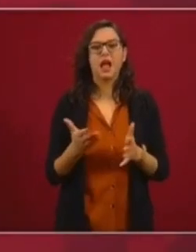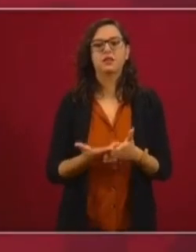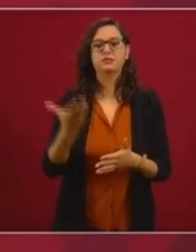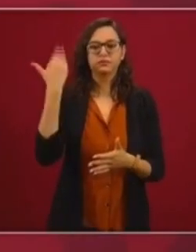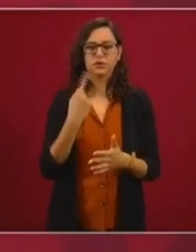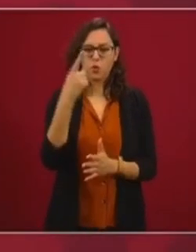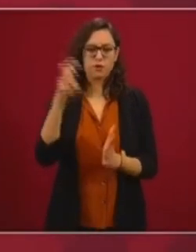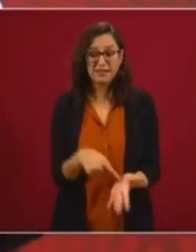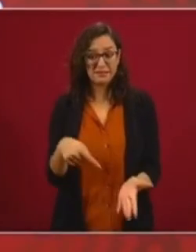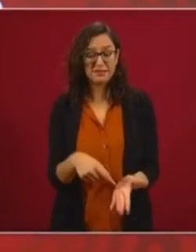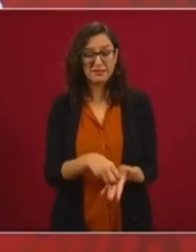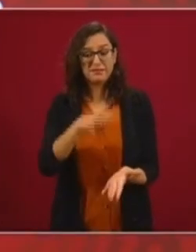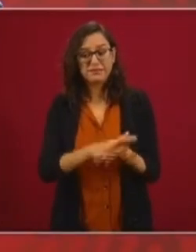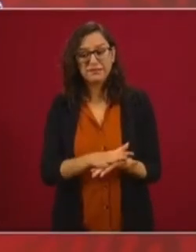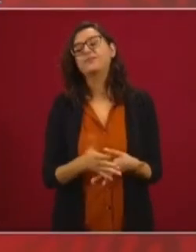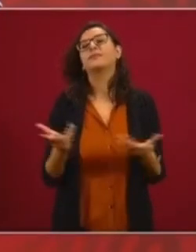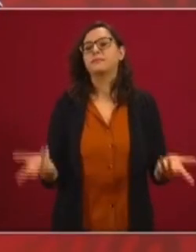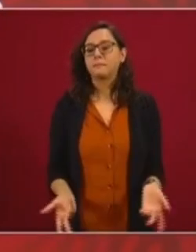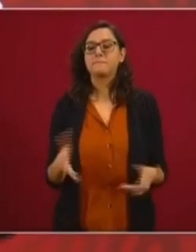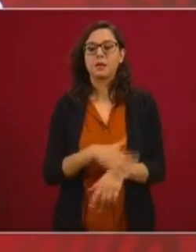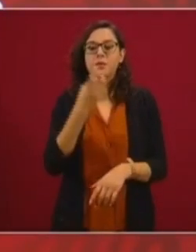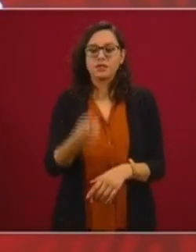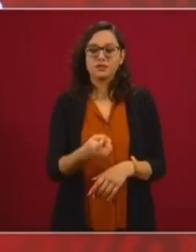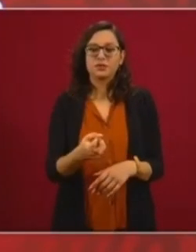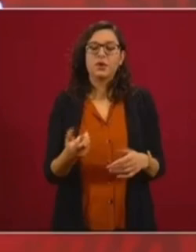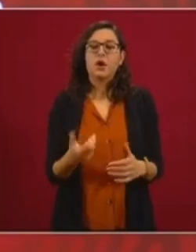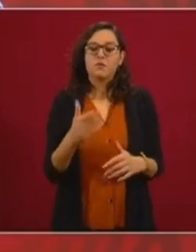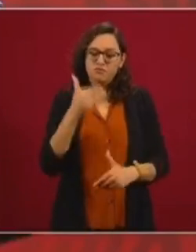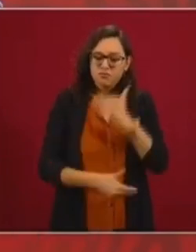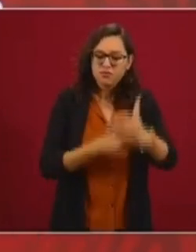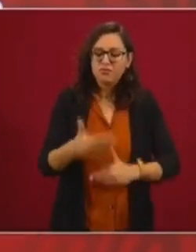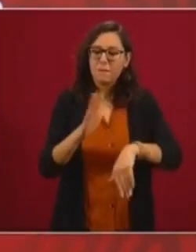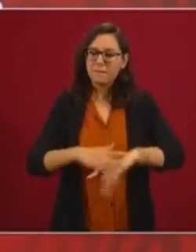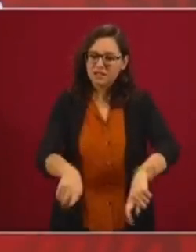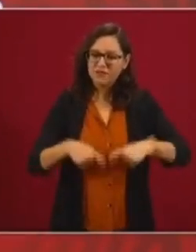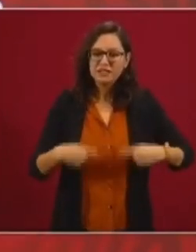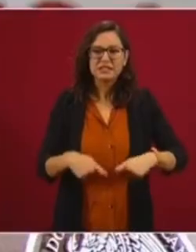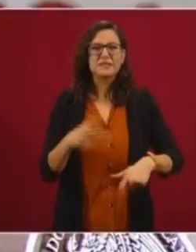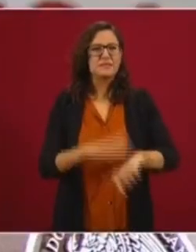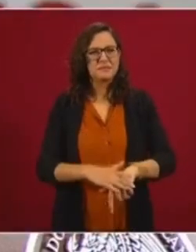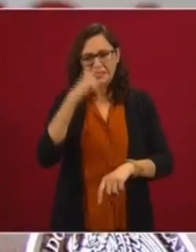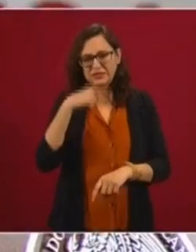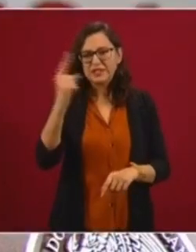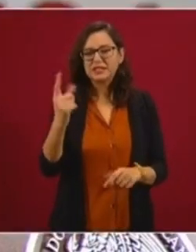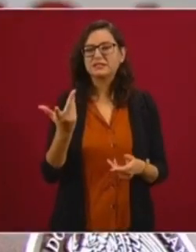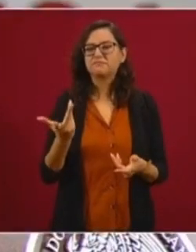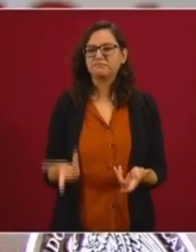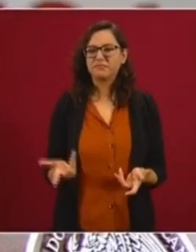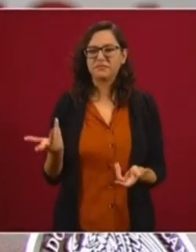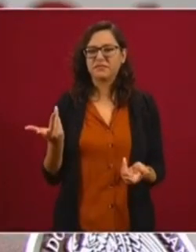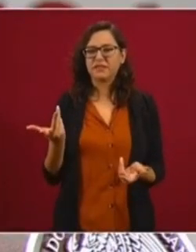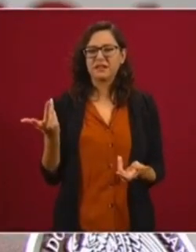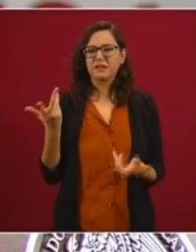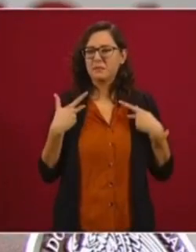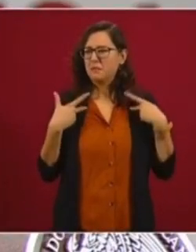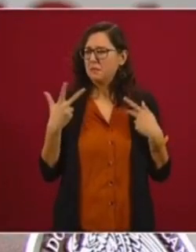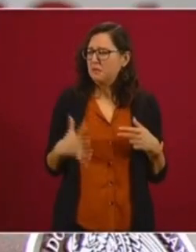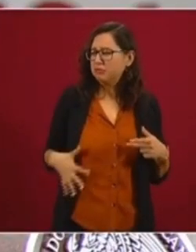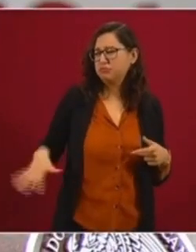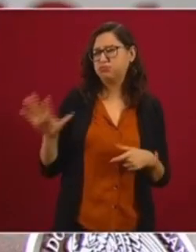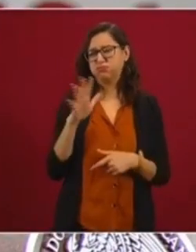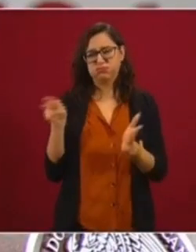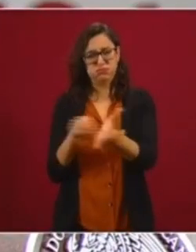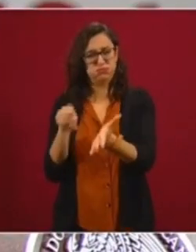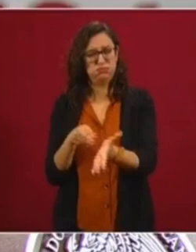no fue suficiente. Tenemos que flexibilizar, que no sean también tantos ciudadanos